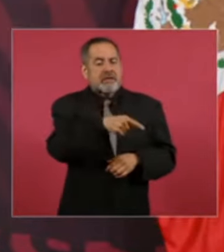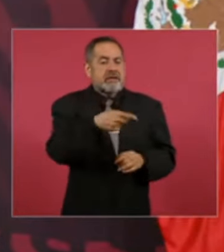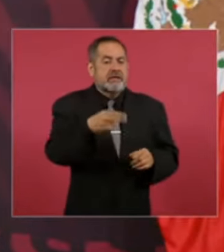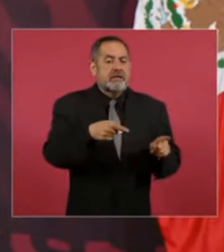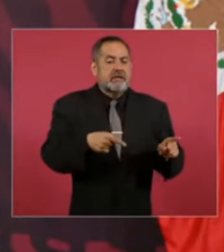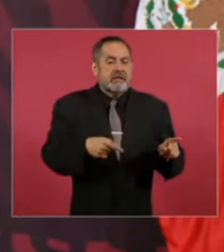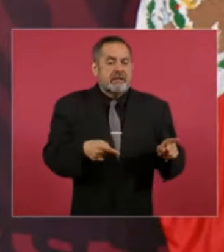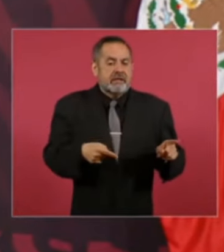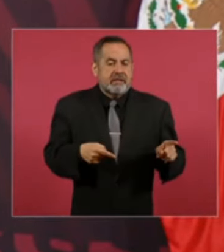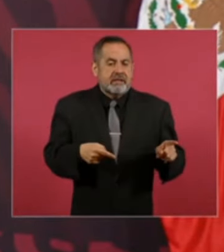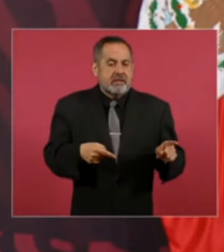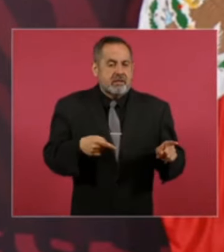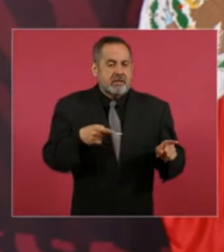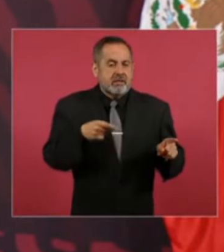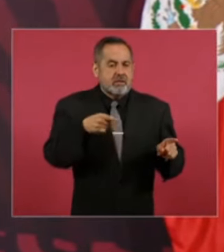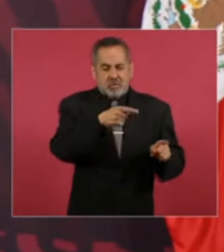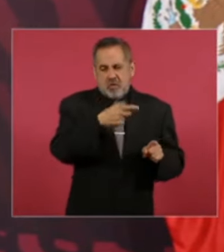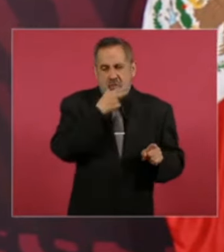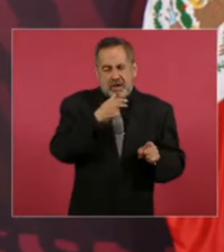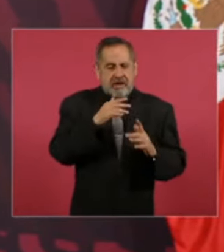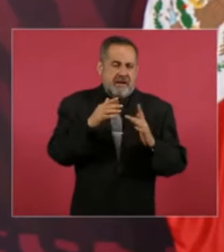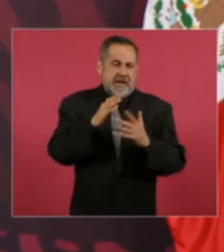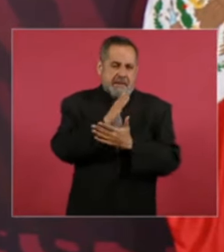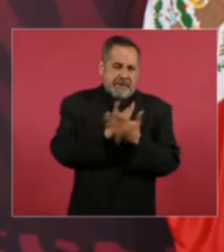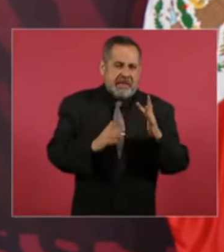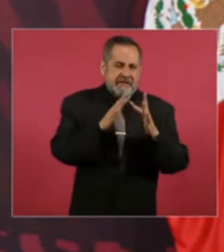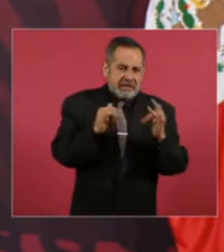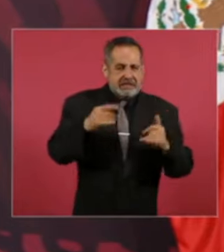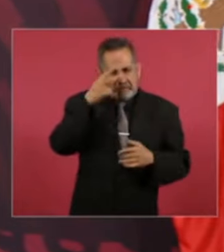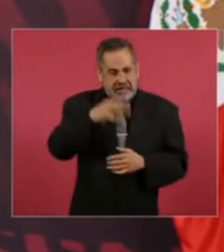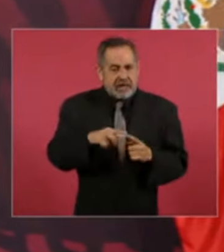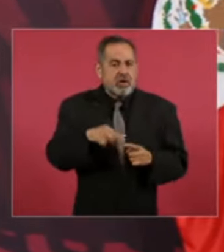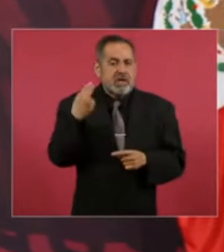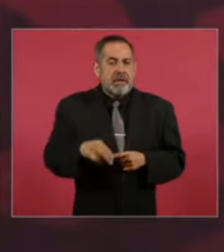francés mexicano José Córdoba Montoya